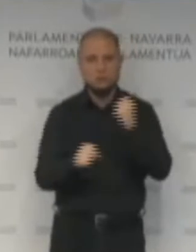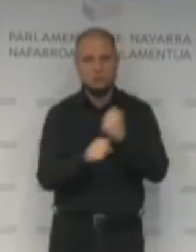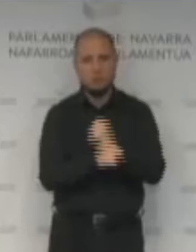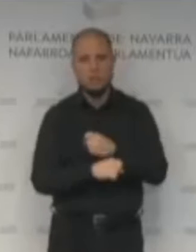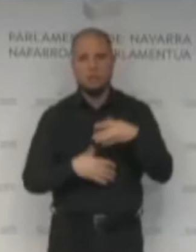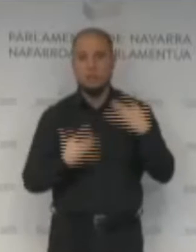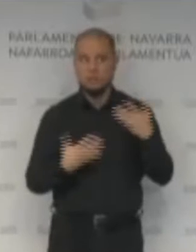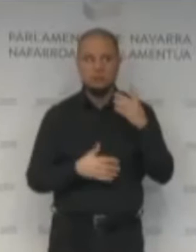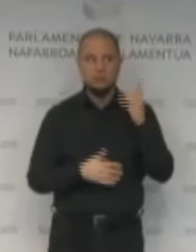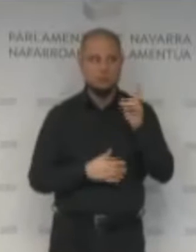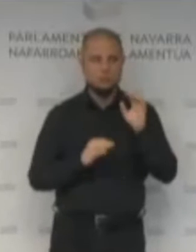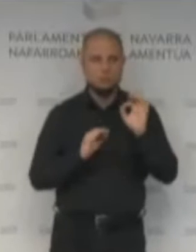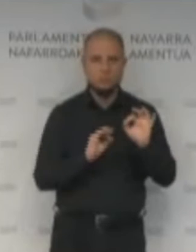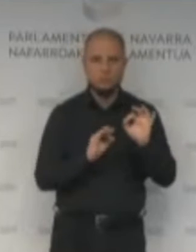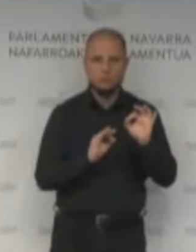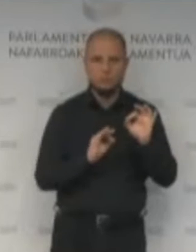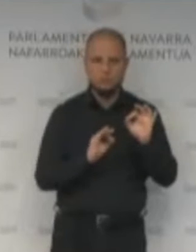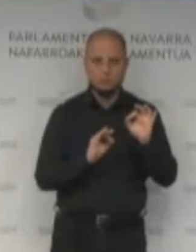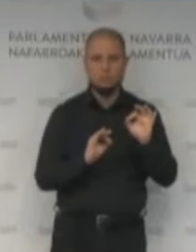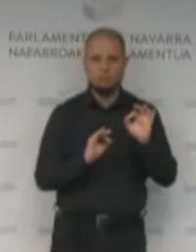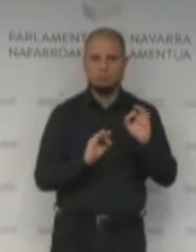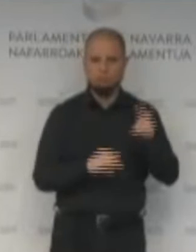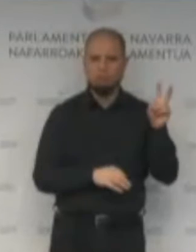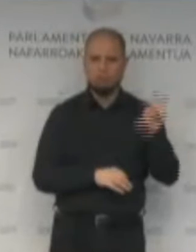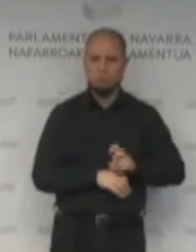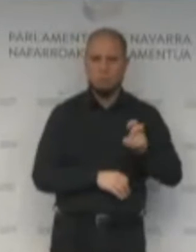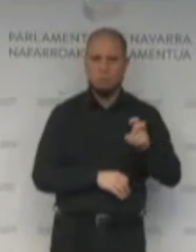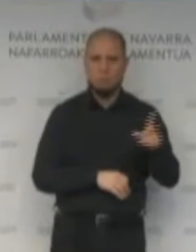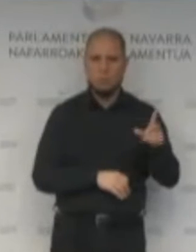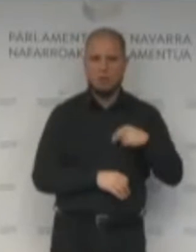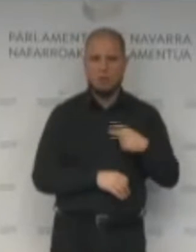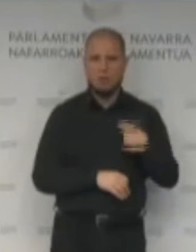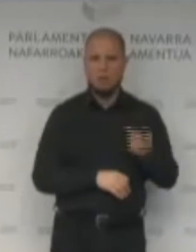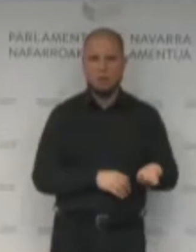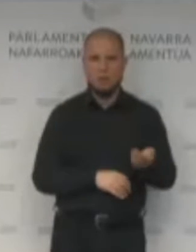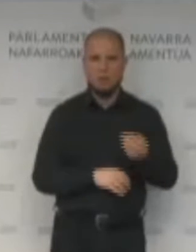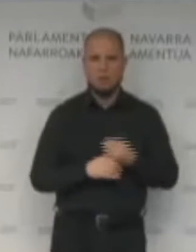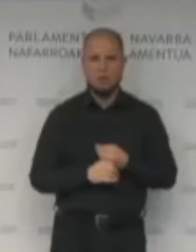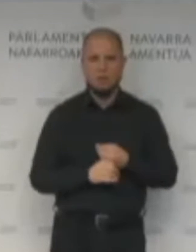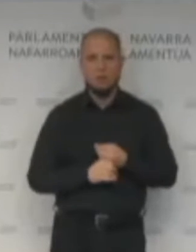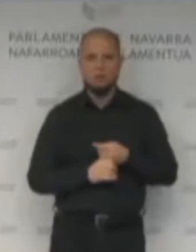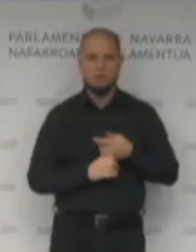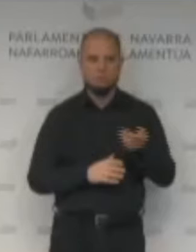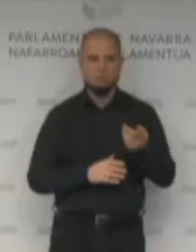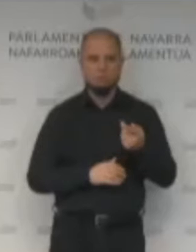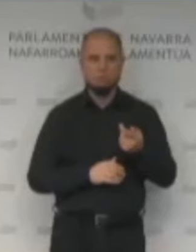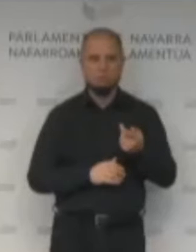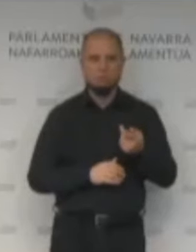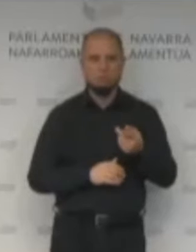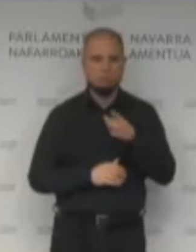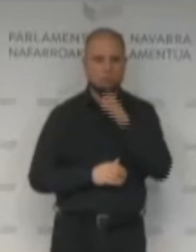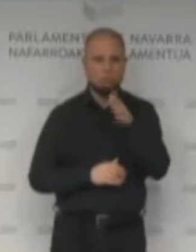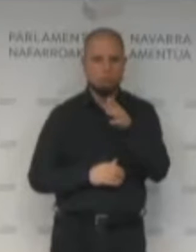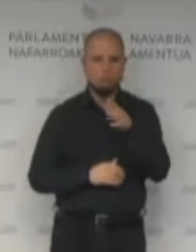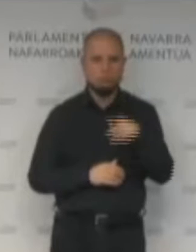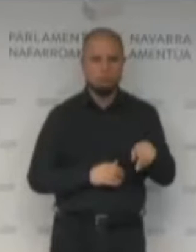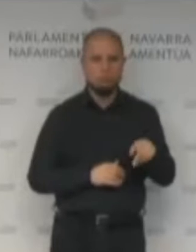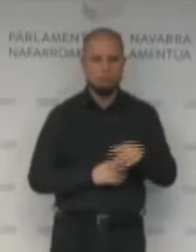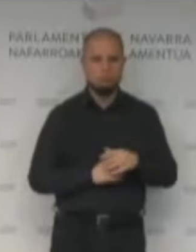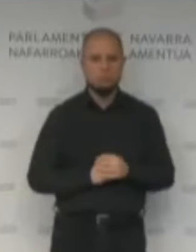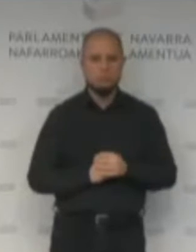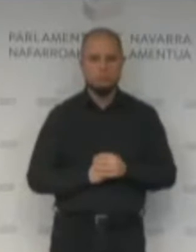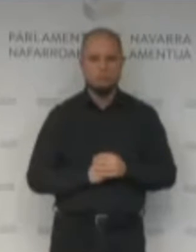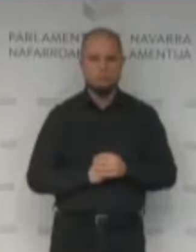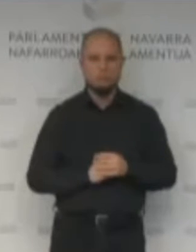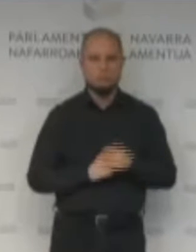por eso creemos que ha merecido mucho la pena y eso necesariamente sabemos que revierte en